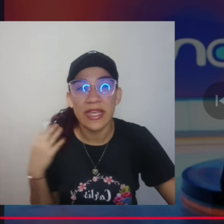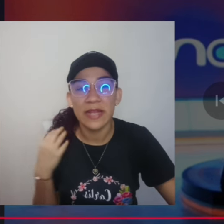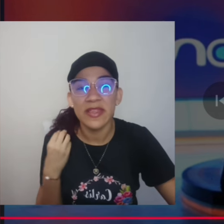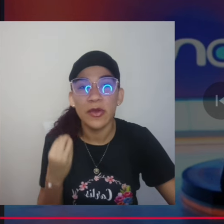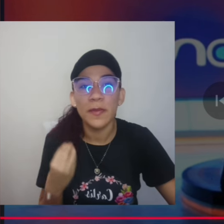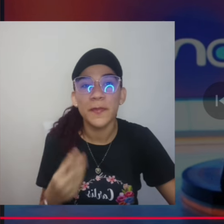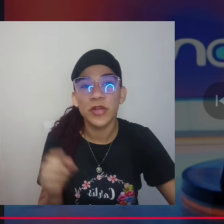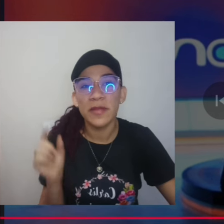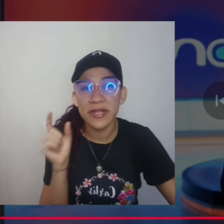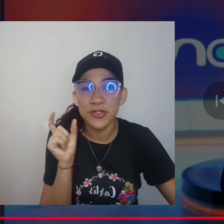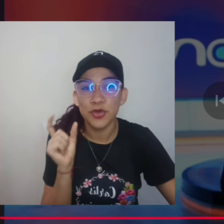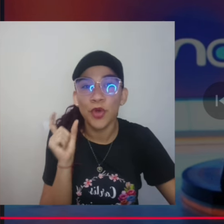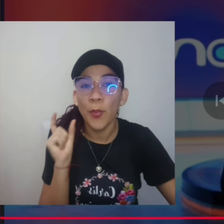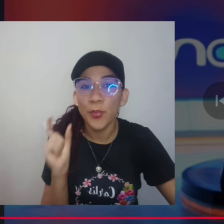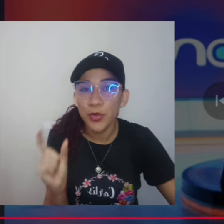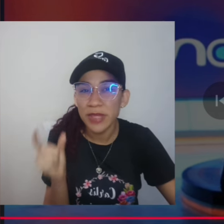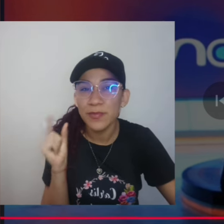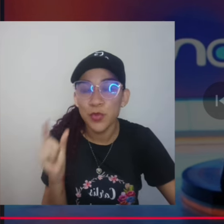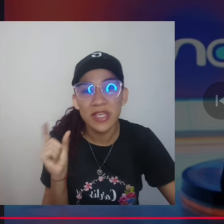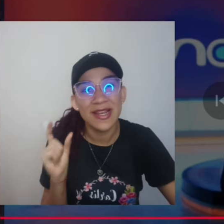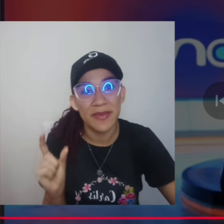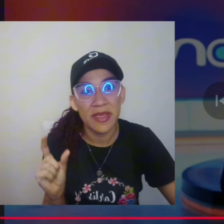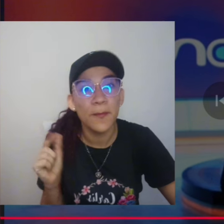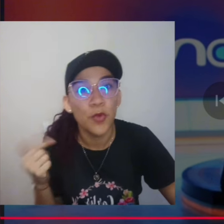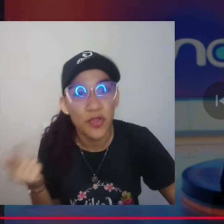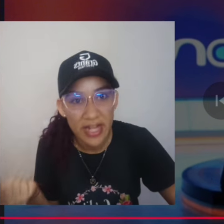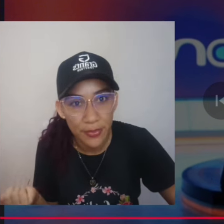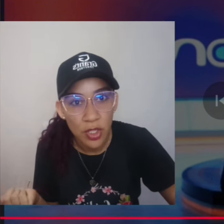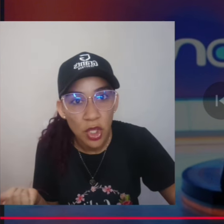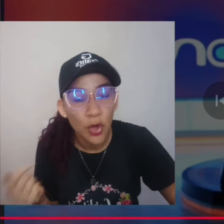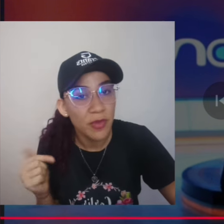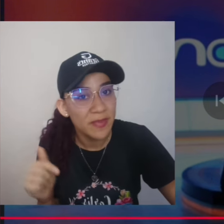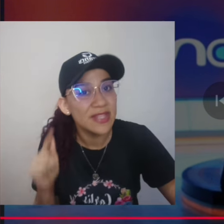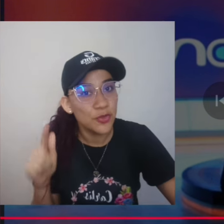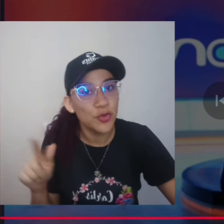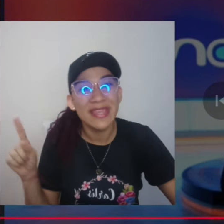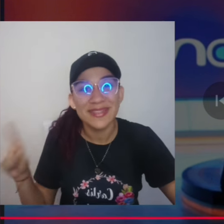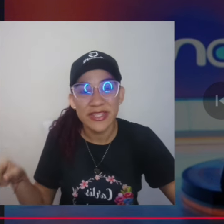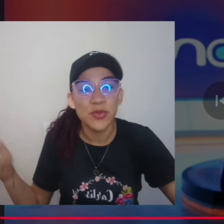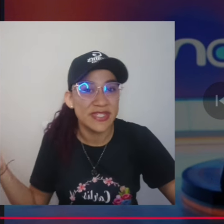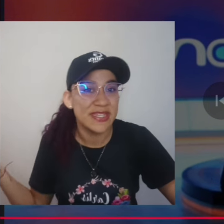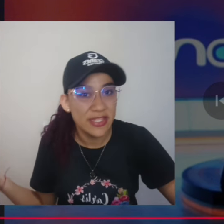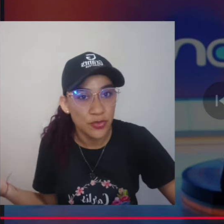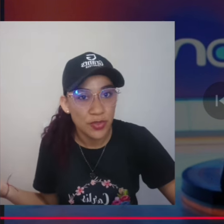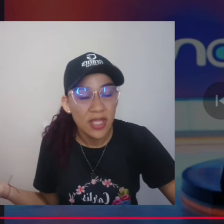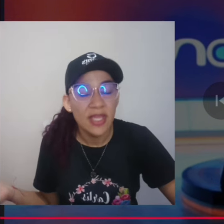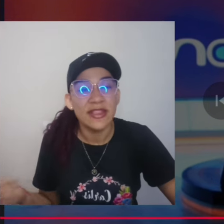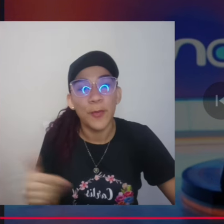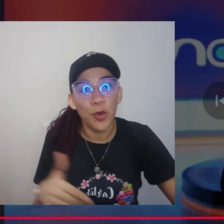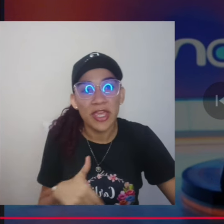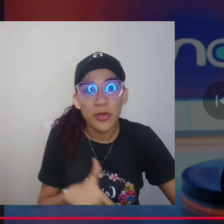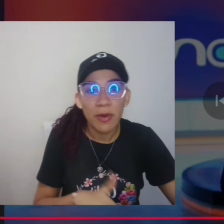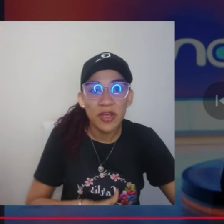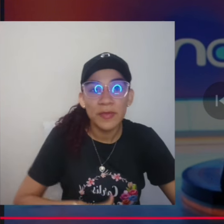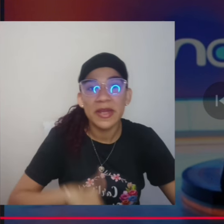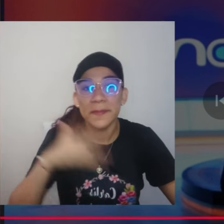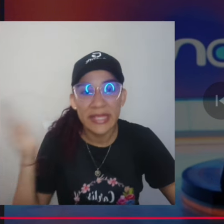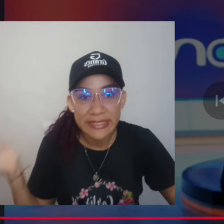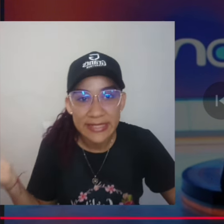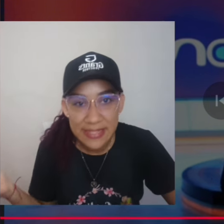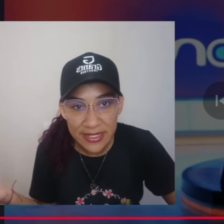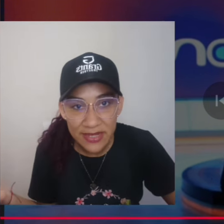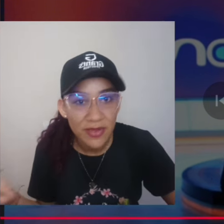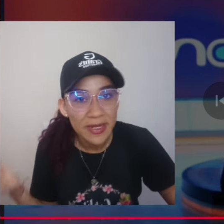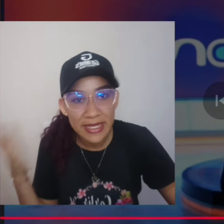video, una expresión muy, muy clave, moderado. Obviamente todo en exceso hace daño. Tampoco es que no vamos a tomar